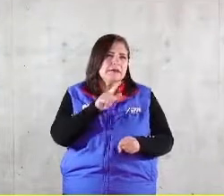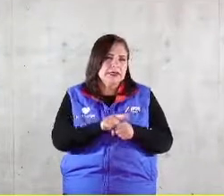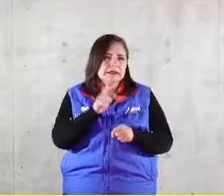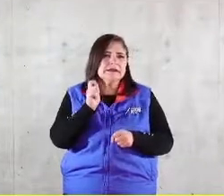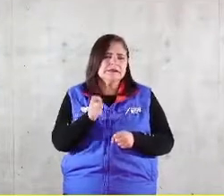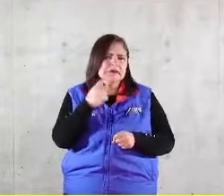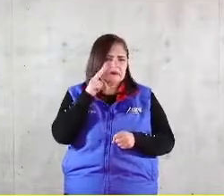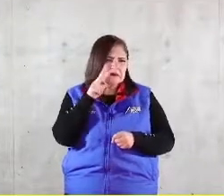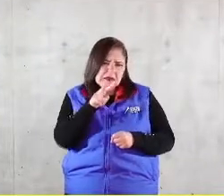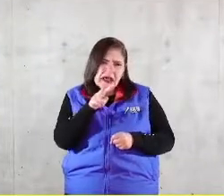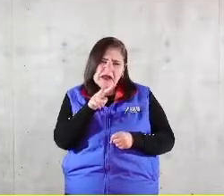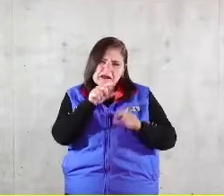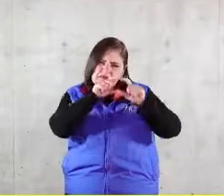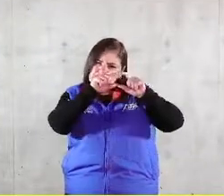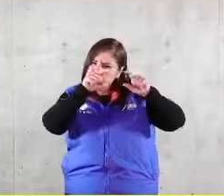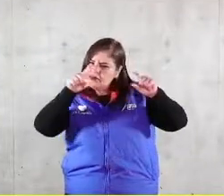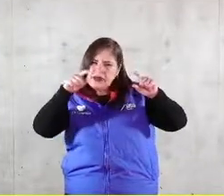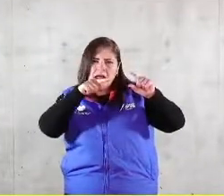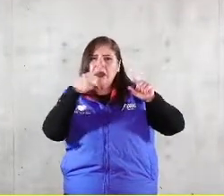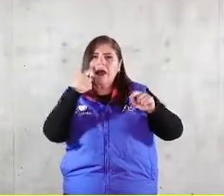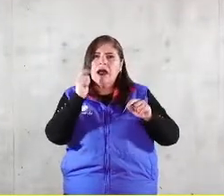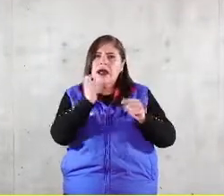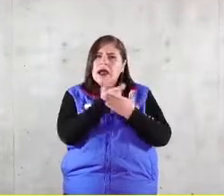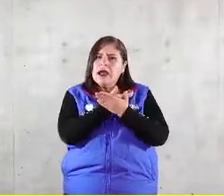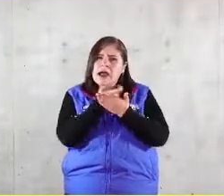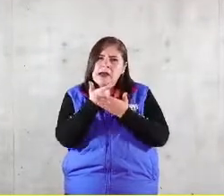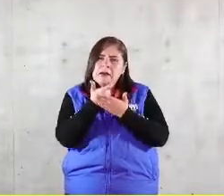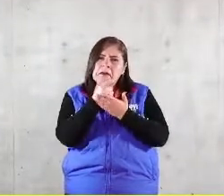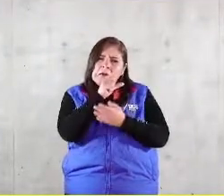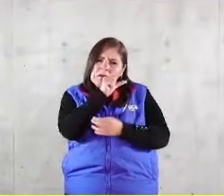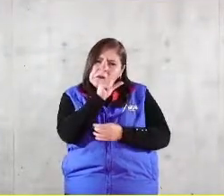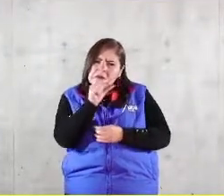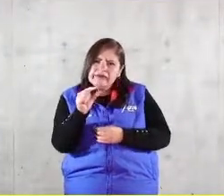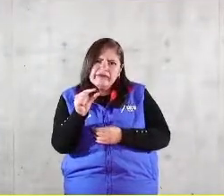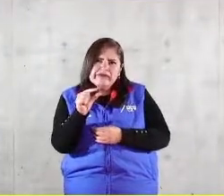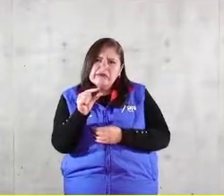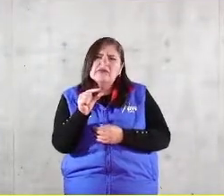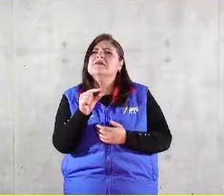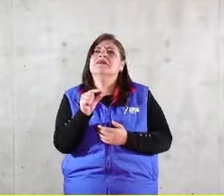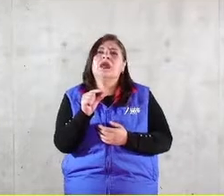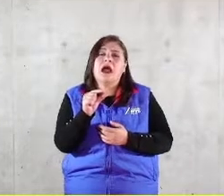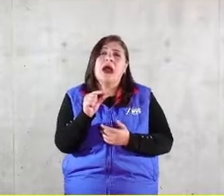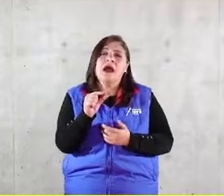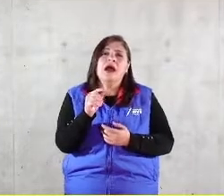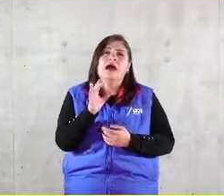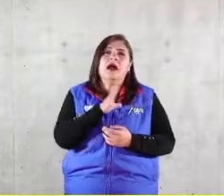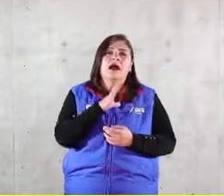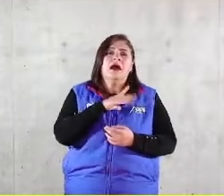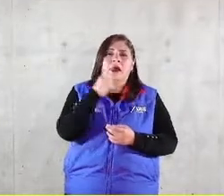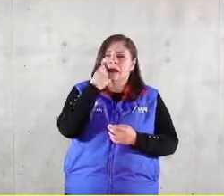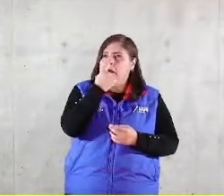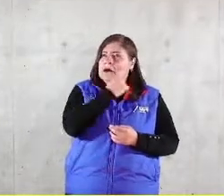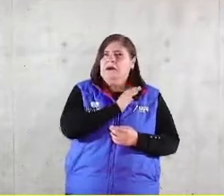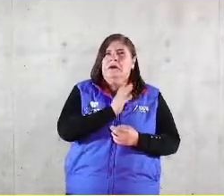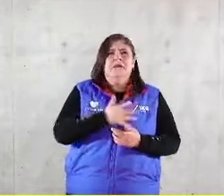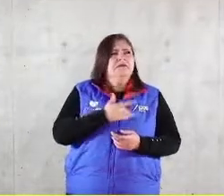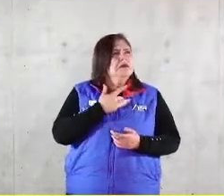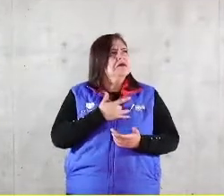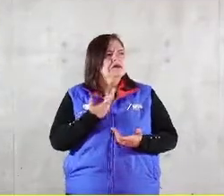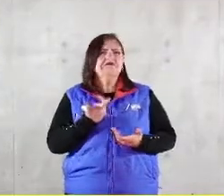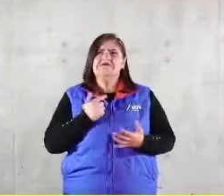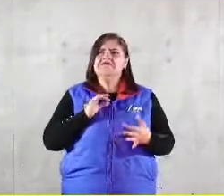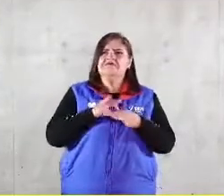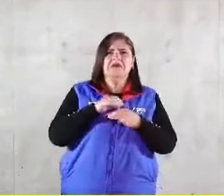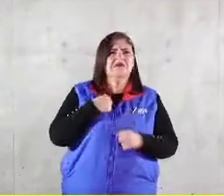Y vemos que por tener un ingreso per cápita bajo, sin embargo, tenemos una percepción de felicidad por